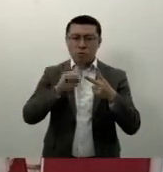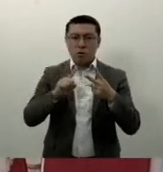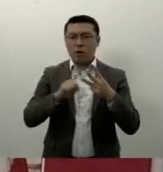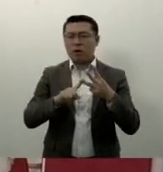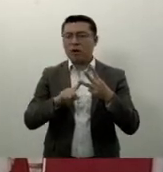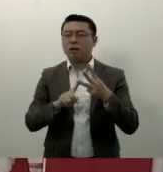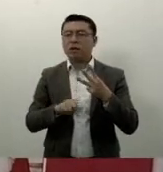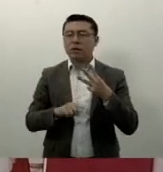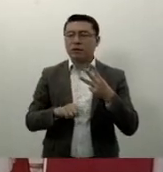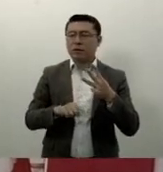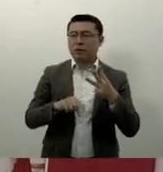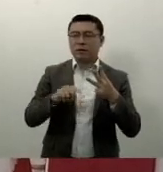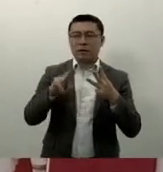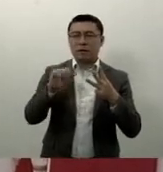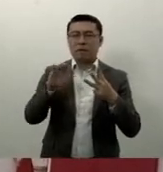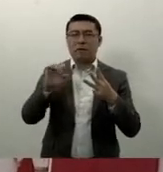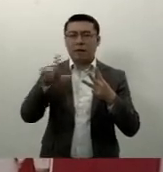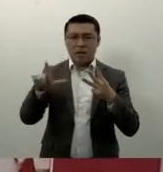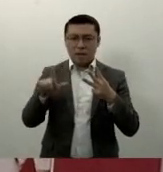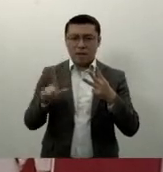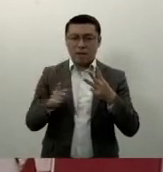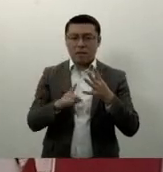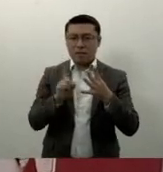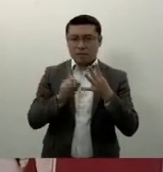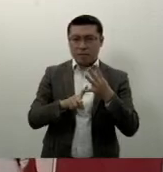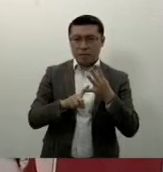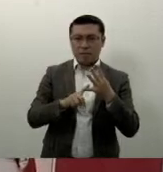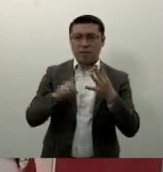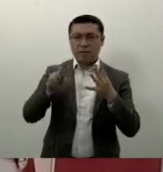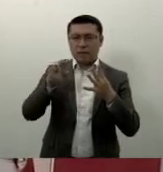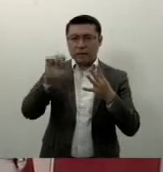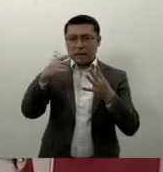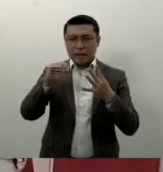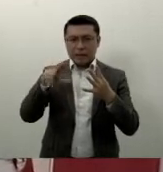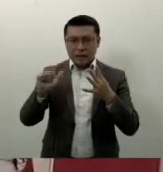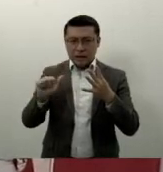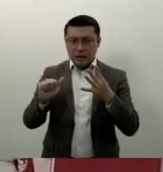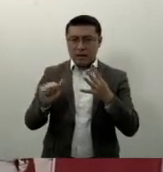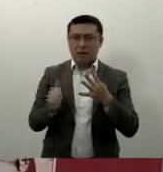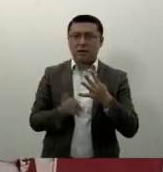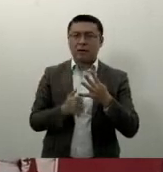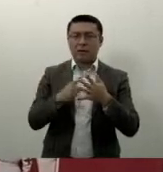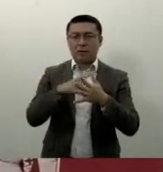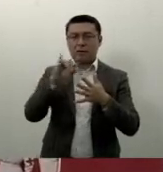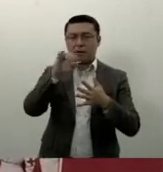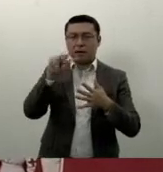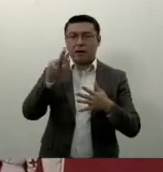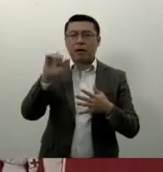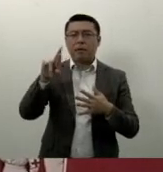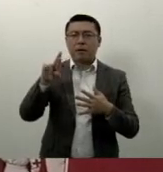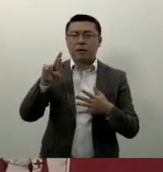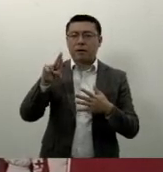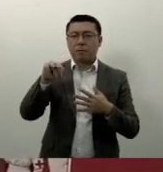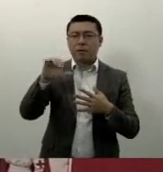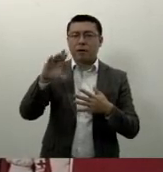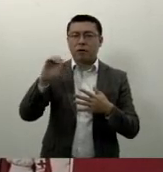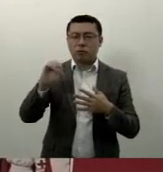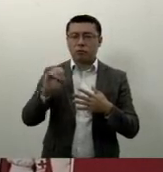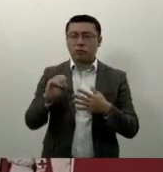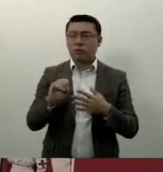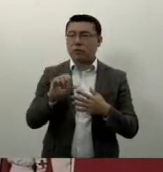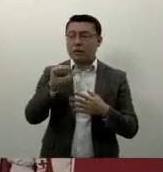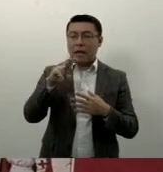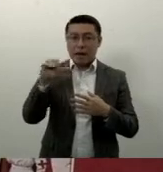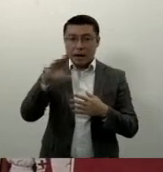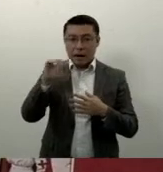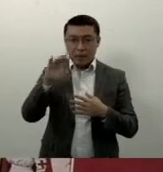Metelier, Rafael Olea Franco, Regina Silverman, Javier Rodríguez Marcos y Ana Caballé.